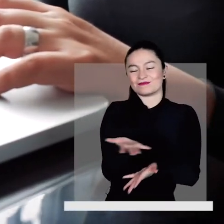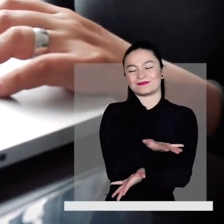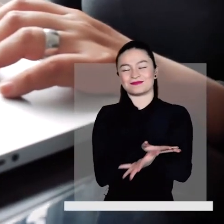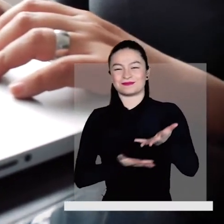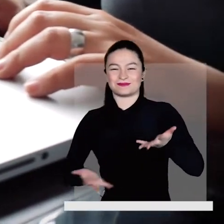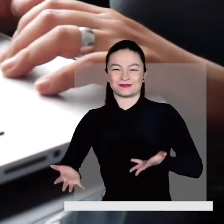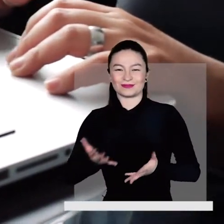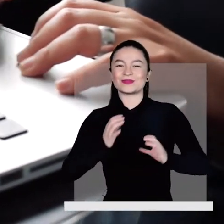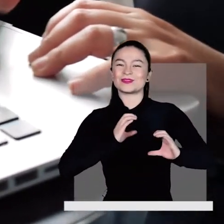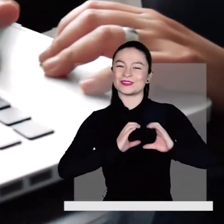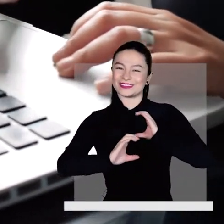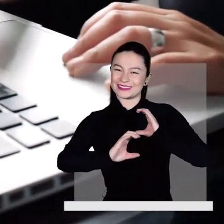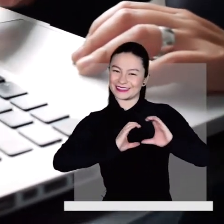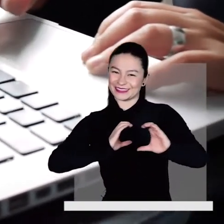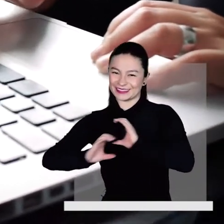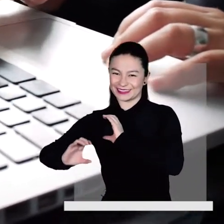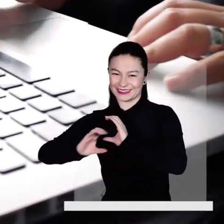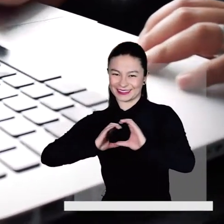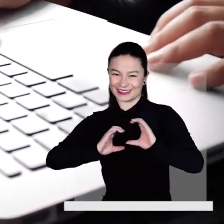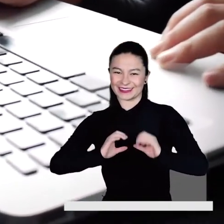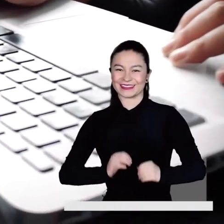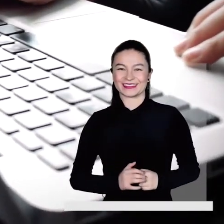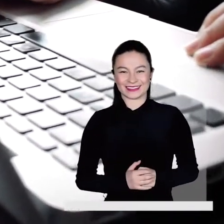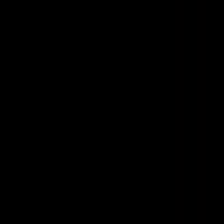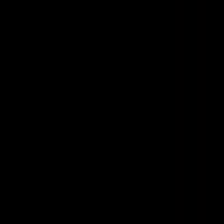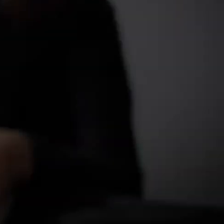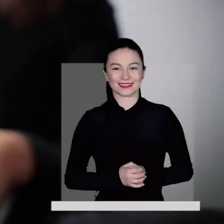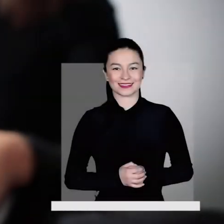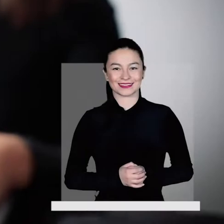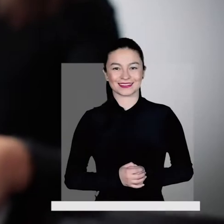comunicación efectiva entre personas sordas y oyentes.